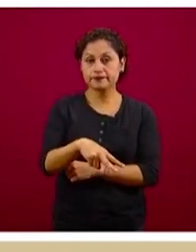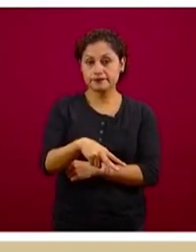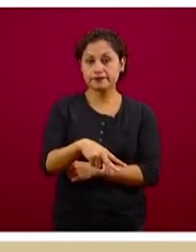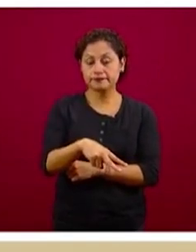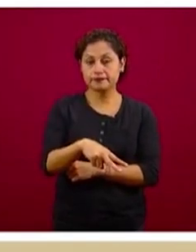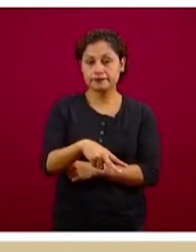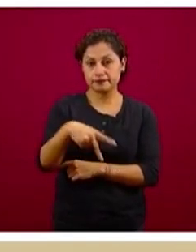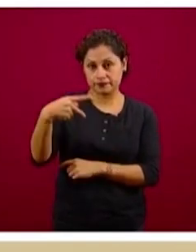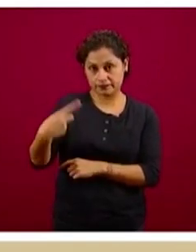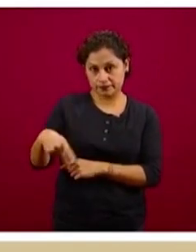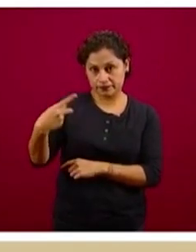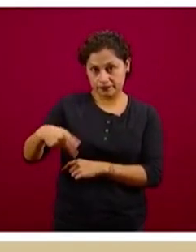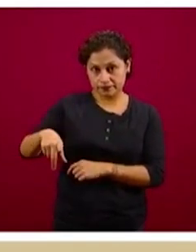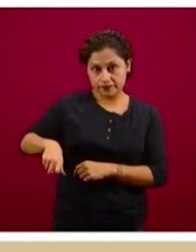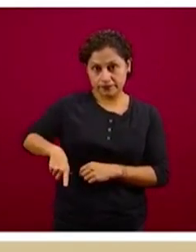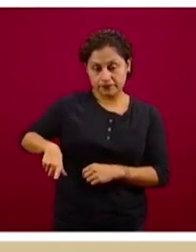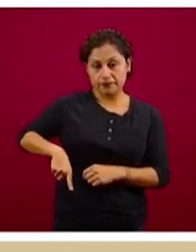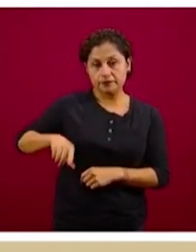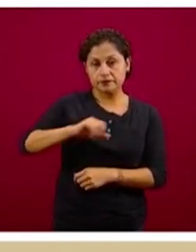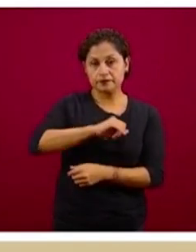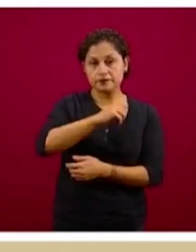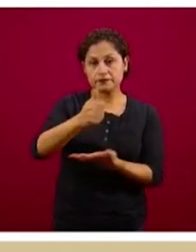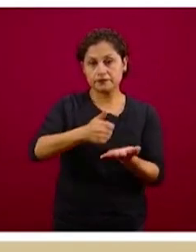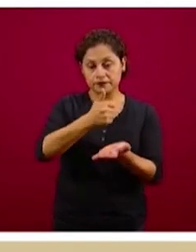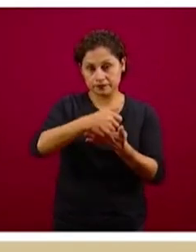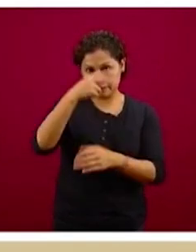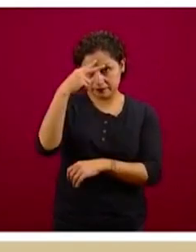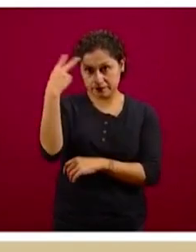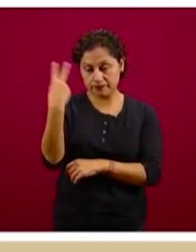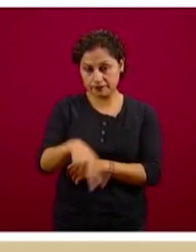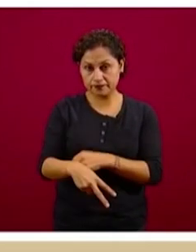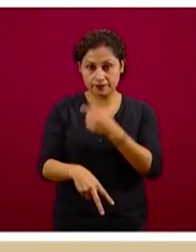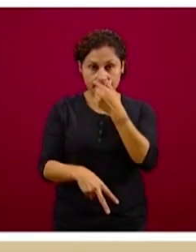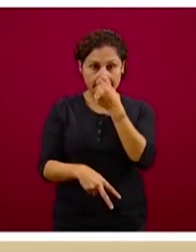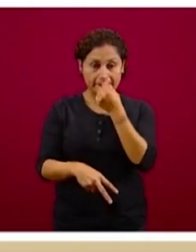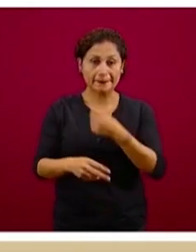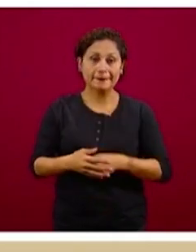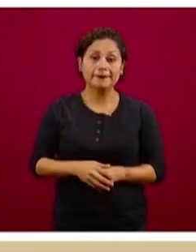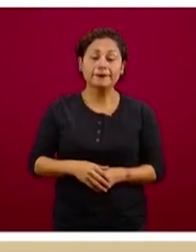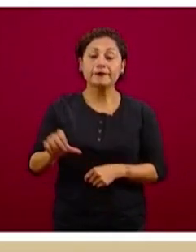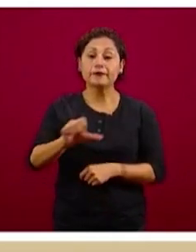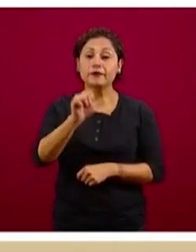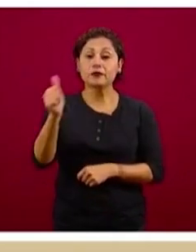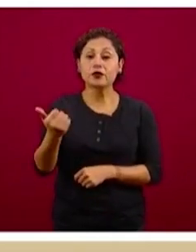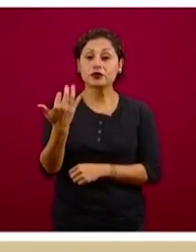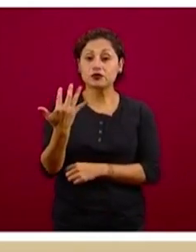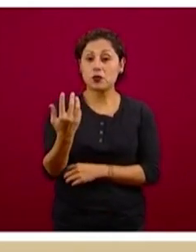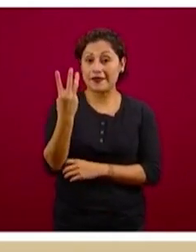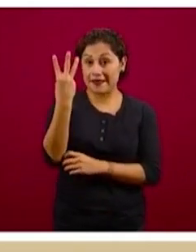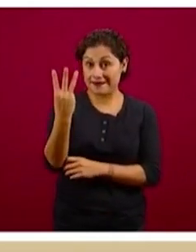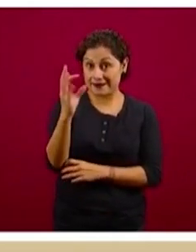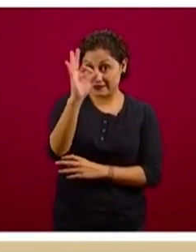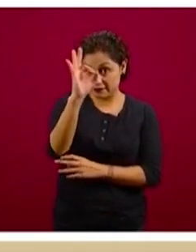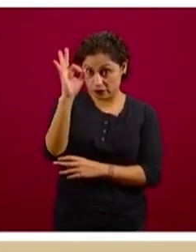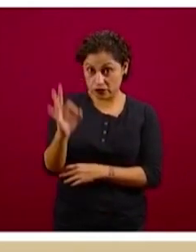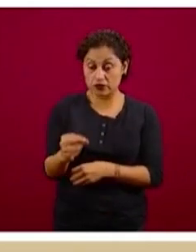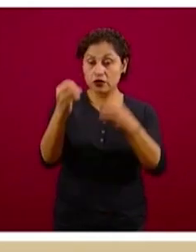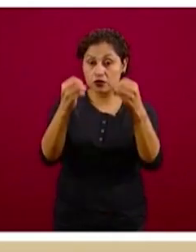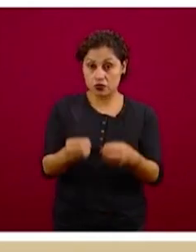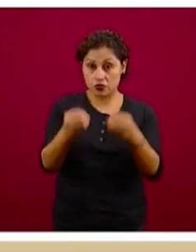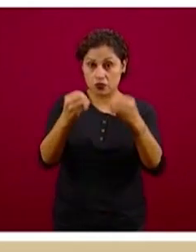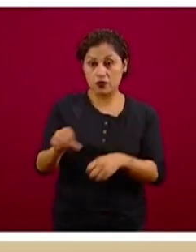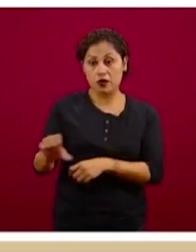salud de la Ciudad de México y otros. Y tenemos 53 por ciento ocupado, 47 por ciento